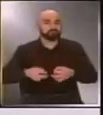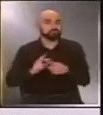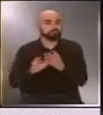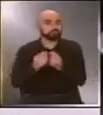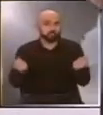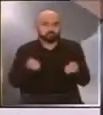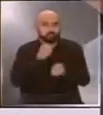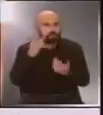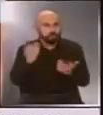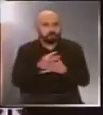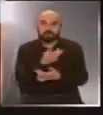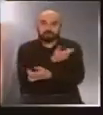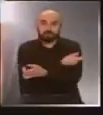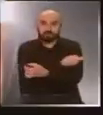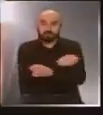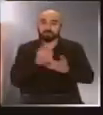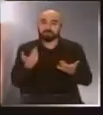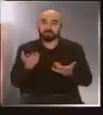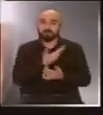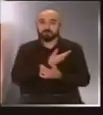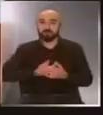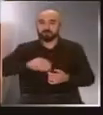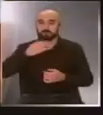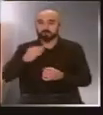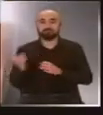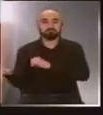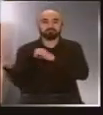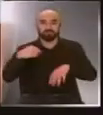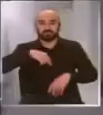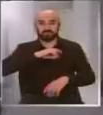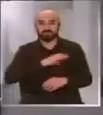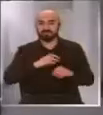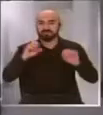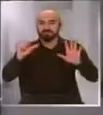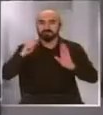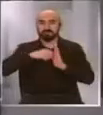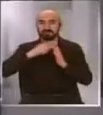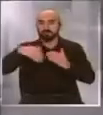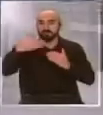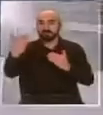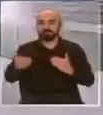que según la autoridad llegaría a Chile en seis meses más. Gracias.